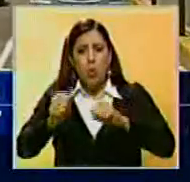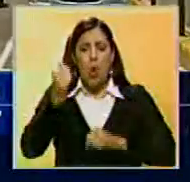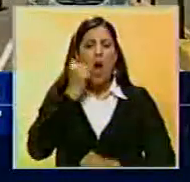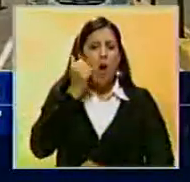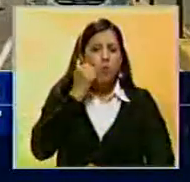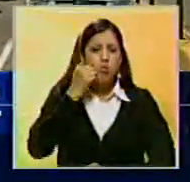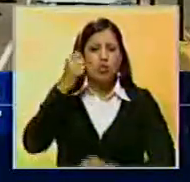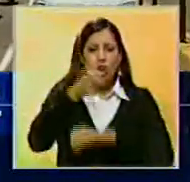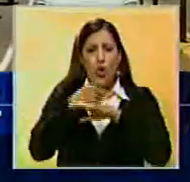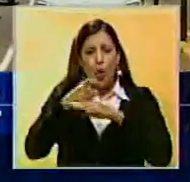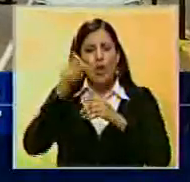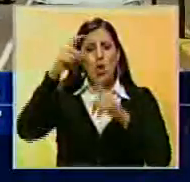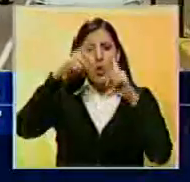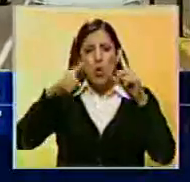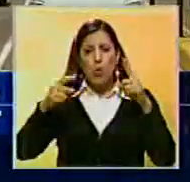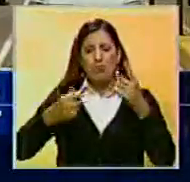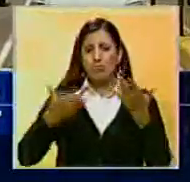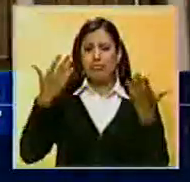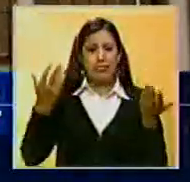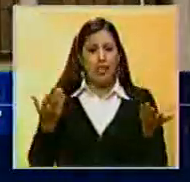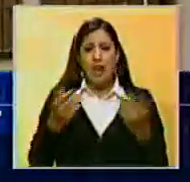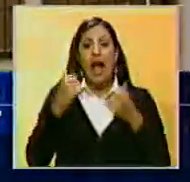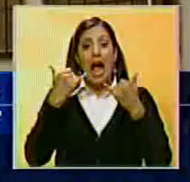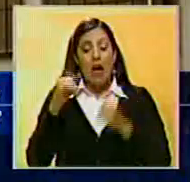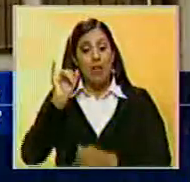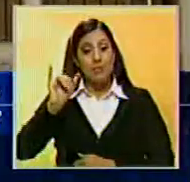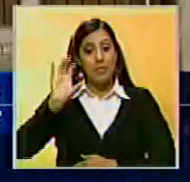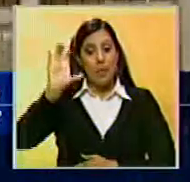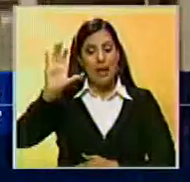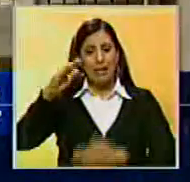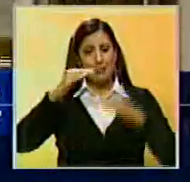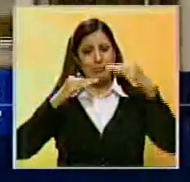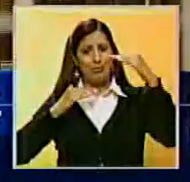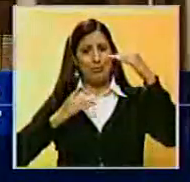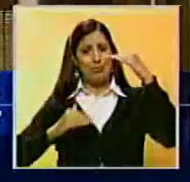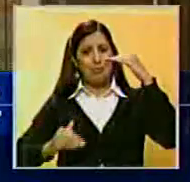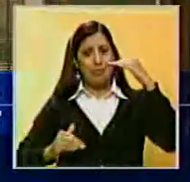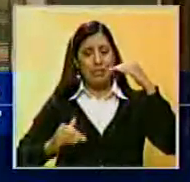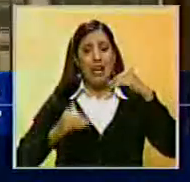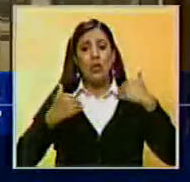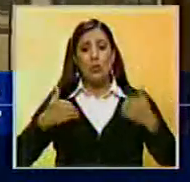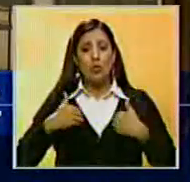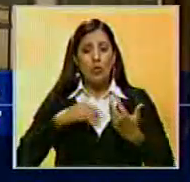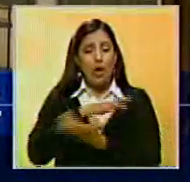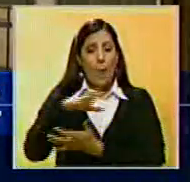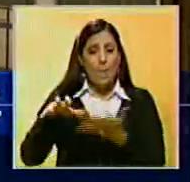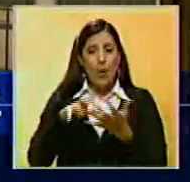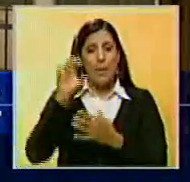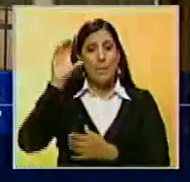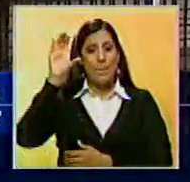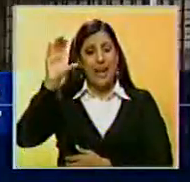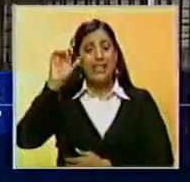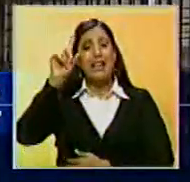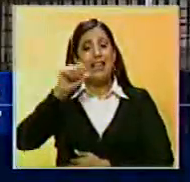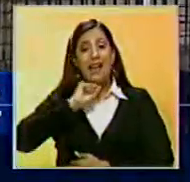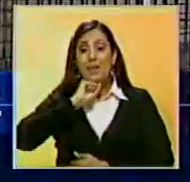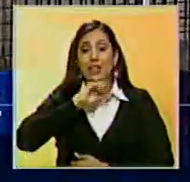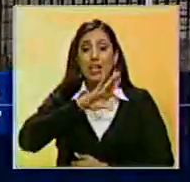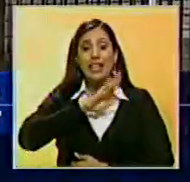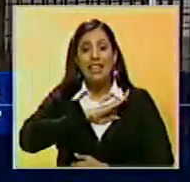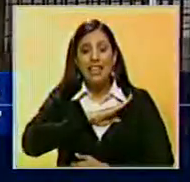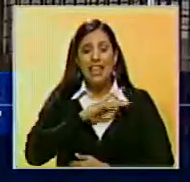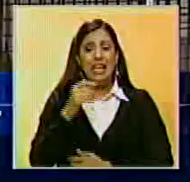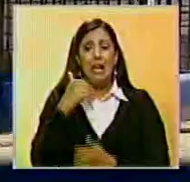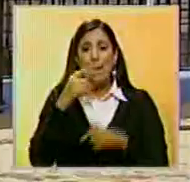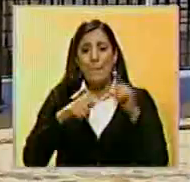obtención de electricidad. Asimismo, el país quedó por debajo de naciones que sufren conflictos bélicos o que históricamente cuentan